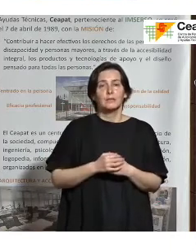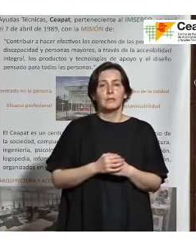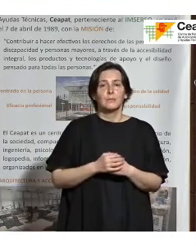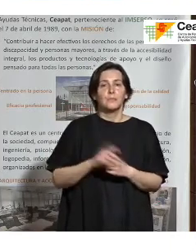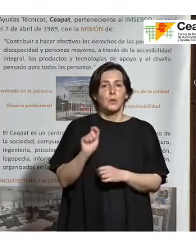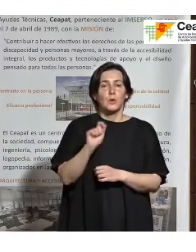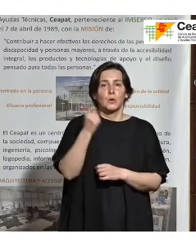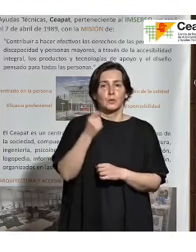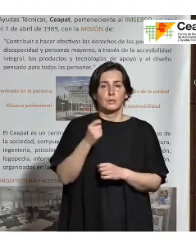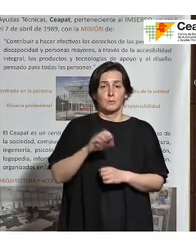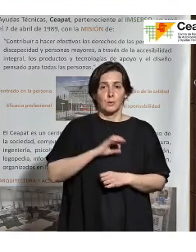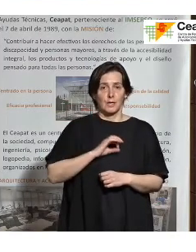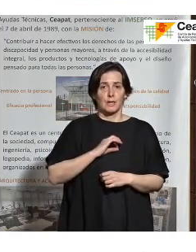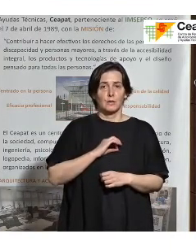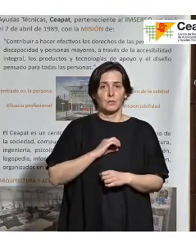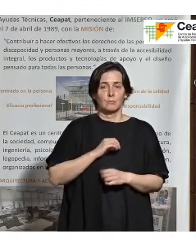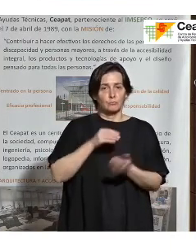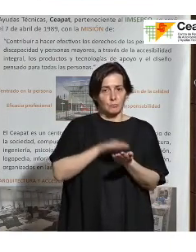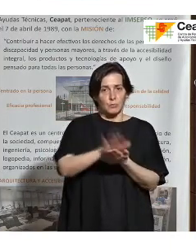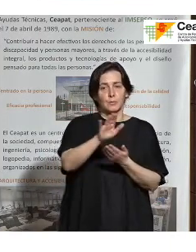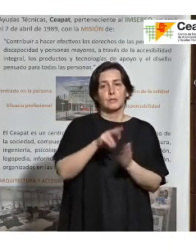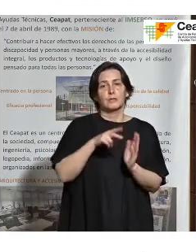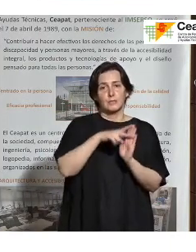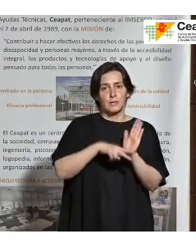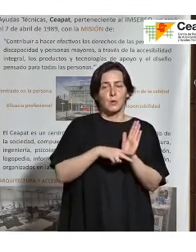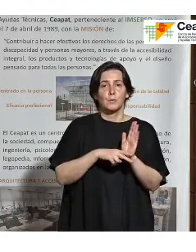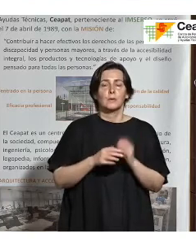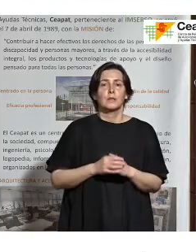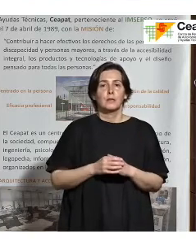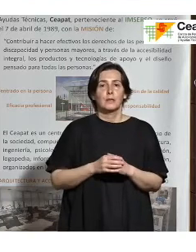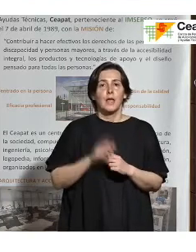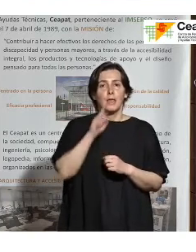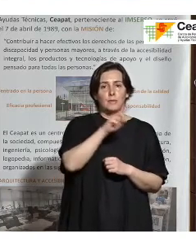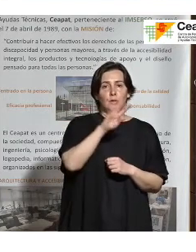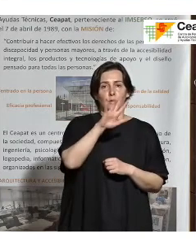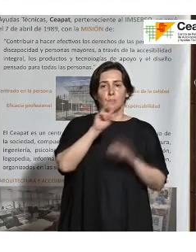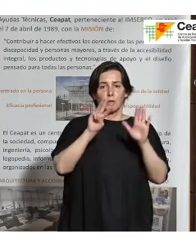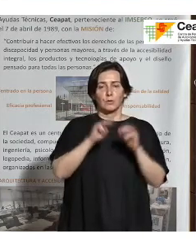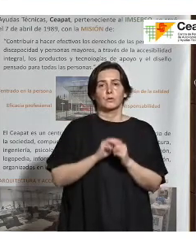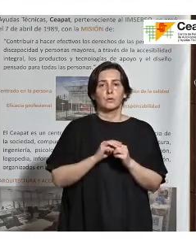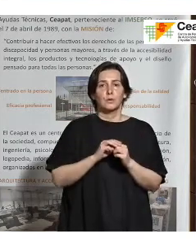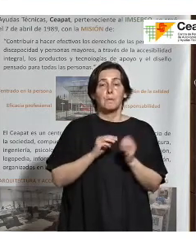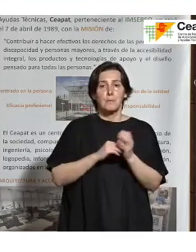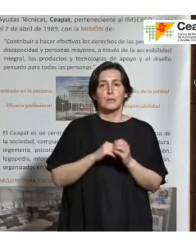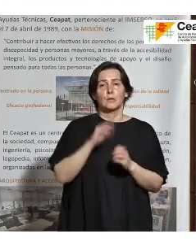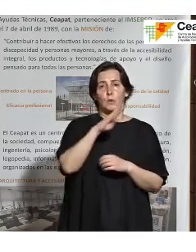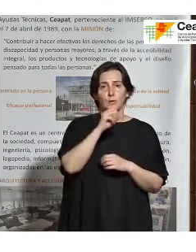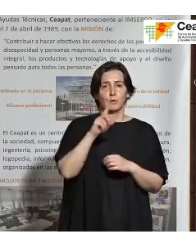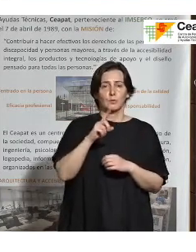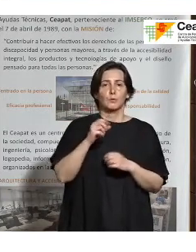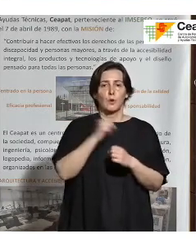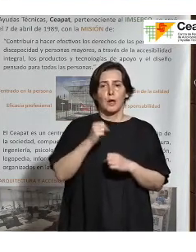conseguimos que en enero se publicase la norma 158.401 del 2019.